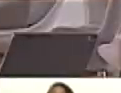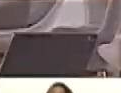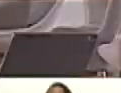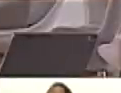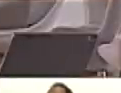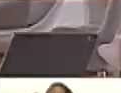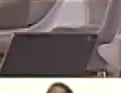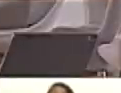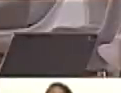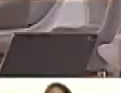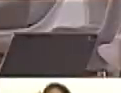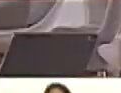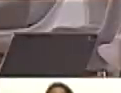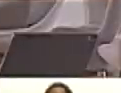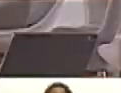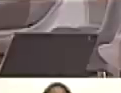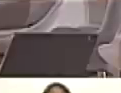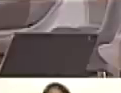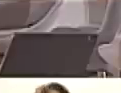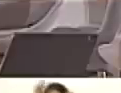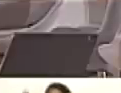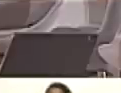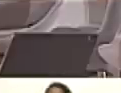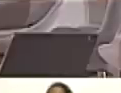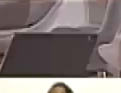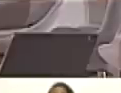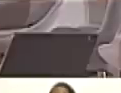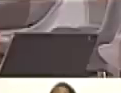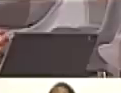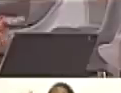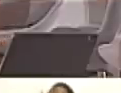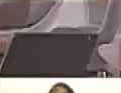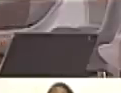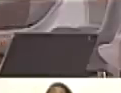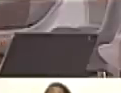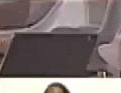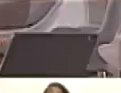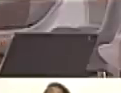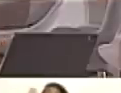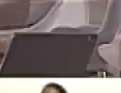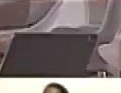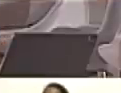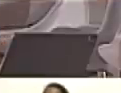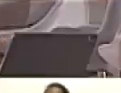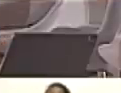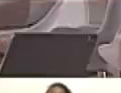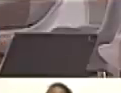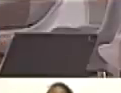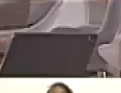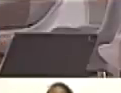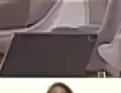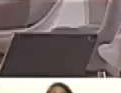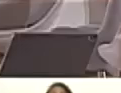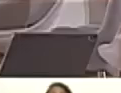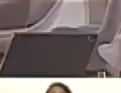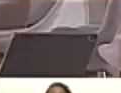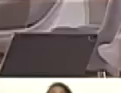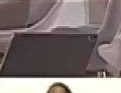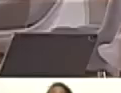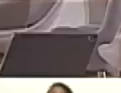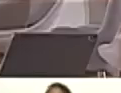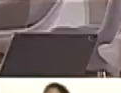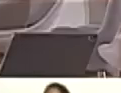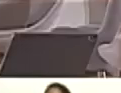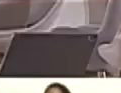de nuestros pueblos. Ahí va a estar Lula da Silva reincorporando a Brasil a la CELAT, se reincorpora a Brasil a la